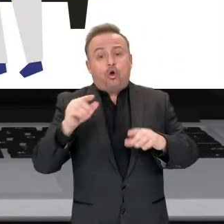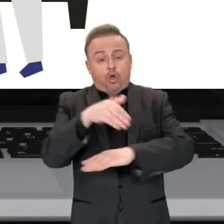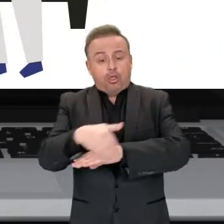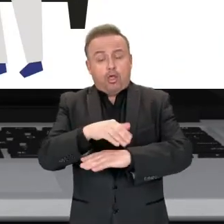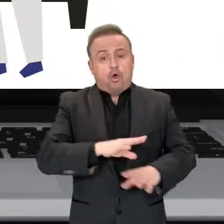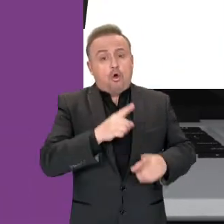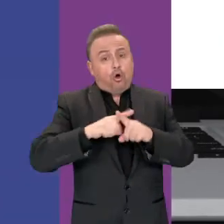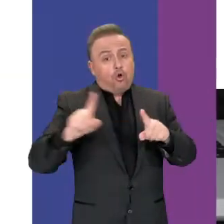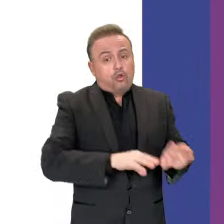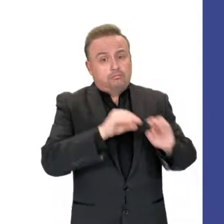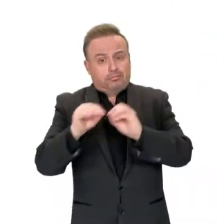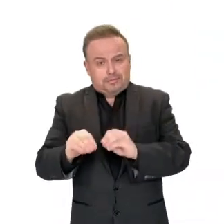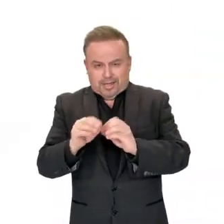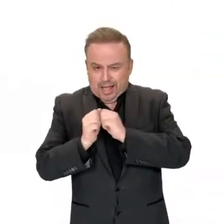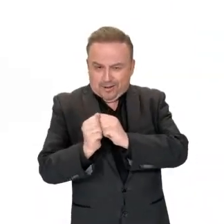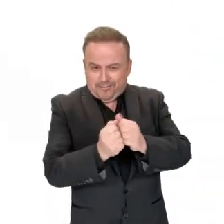otro domicilio. ¡Acompáñanos!